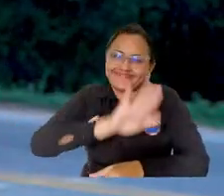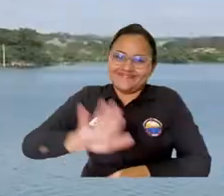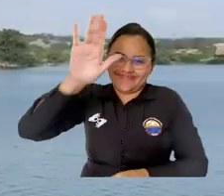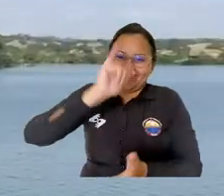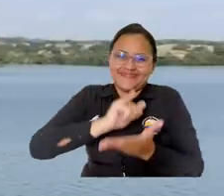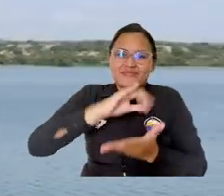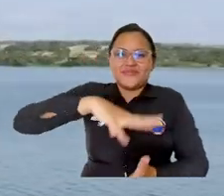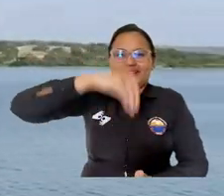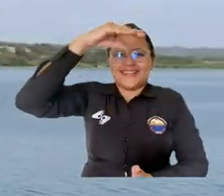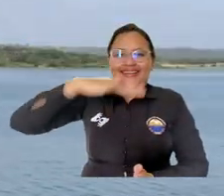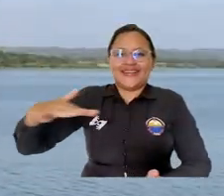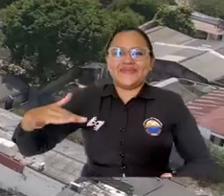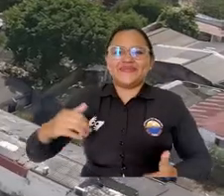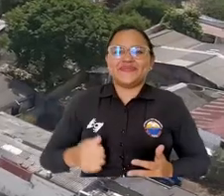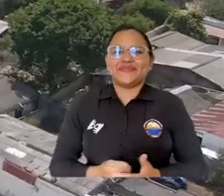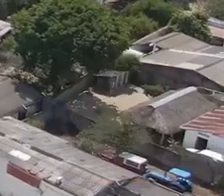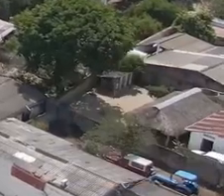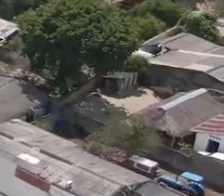departamento.